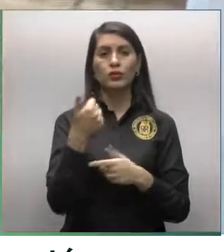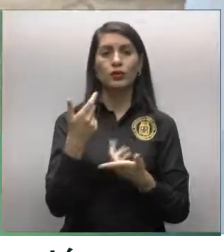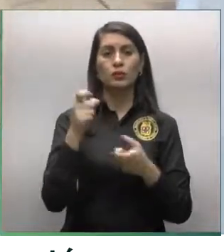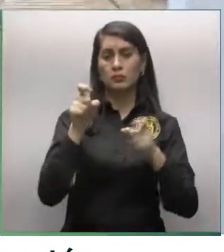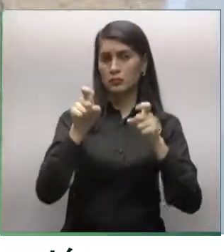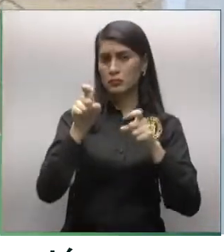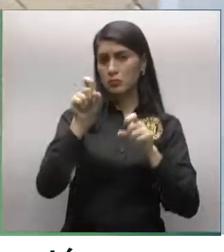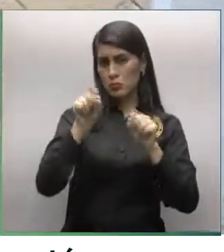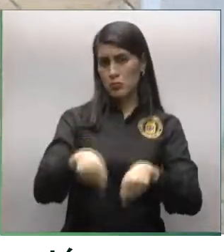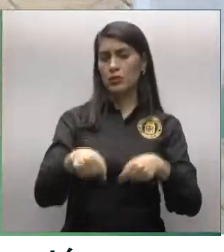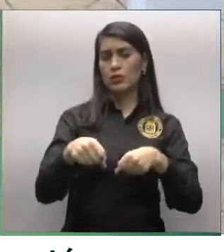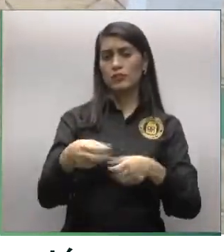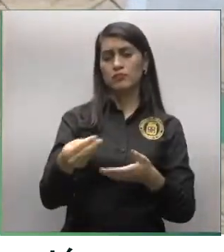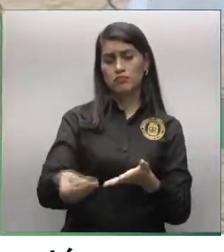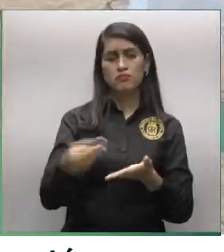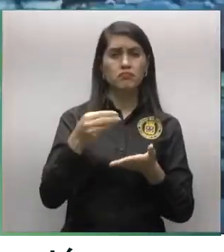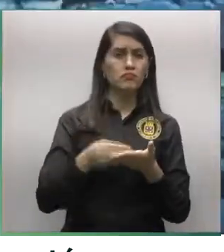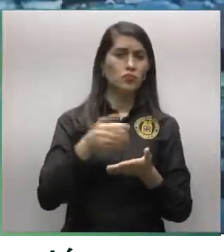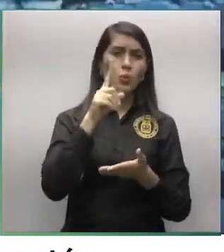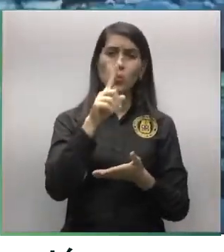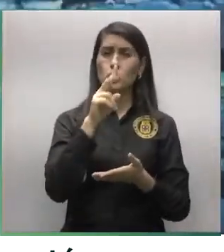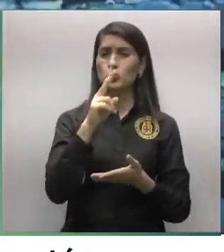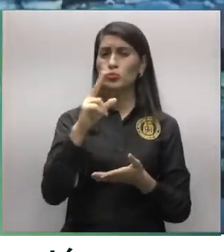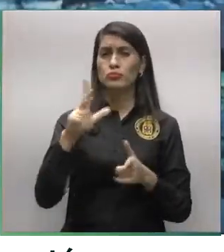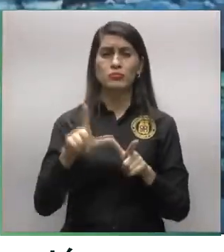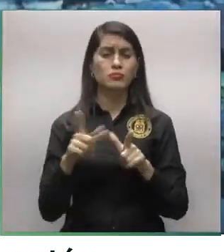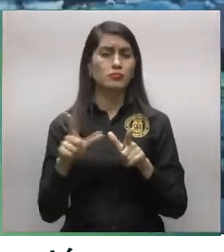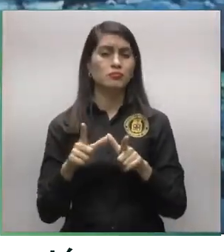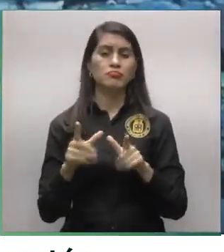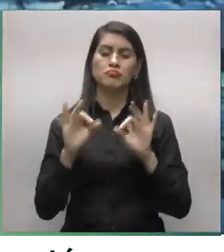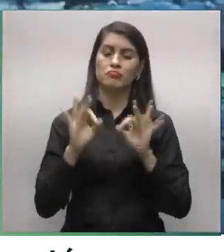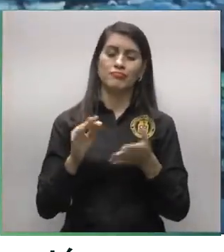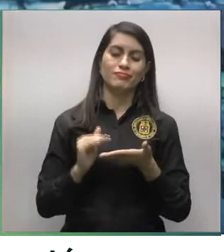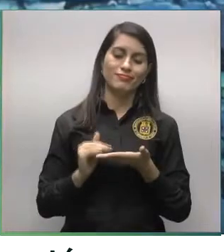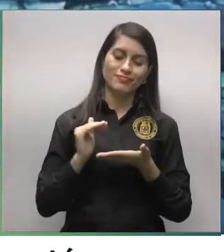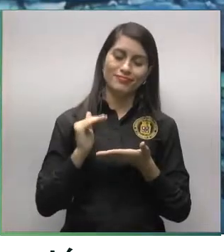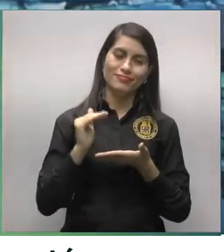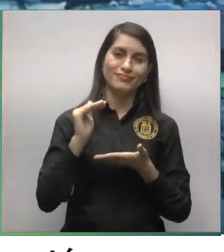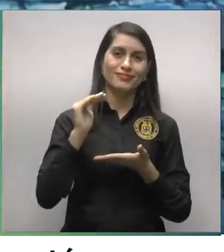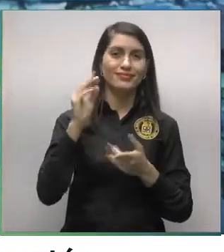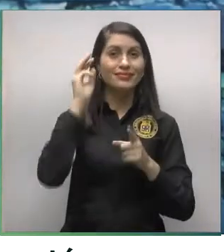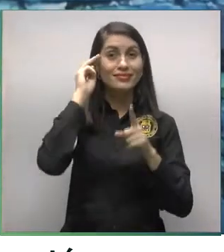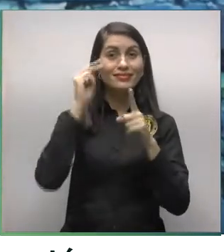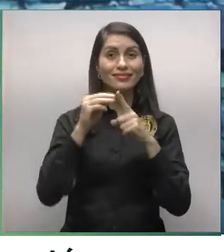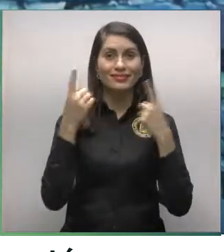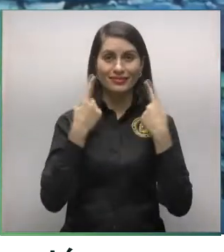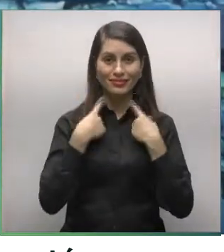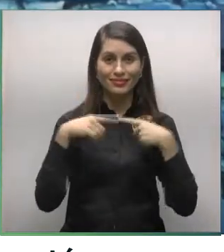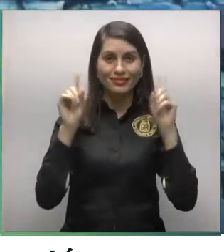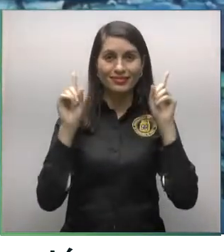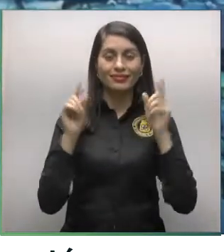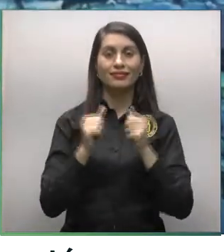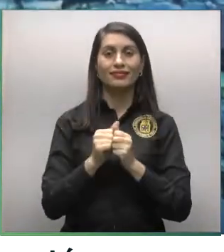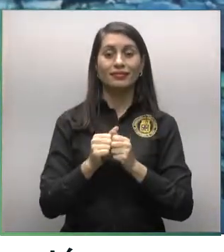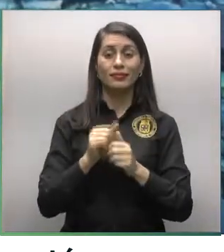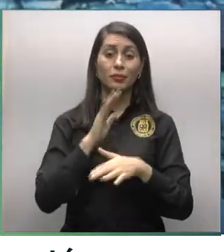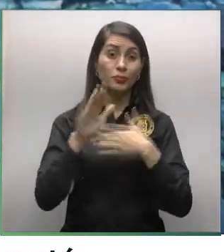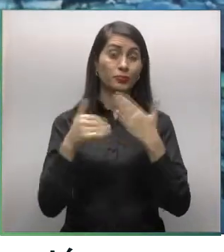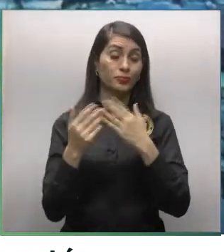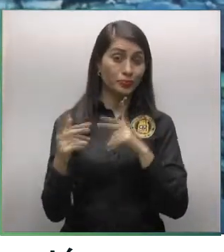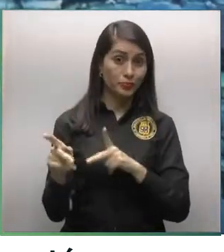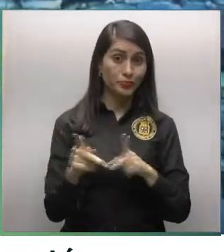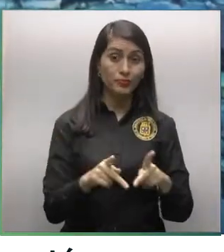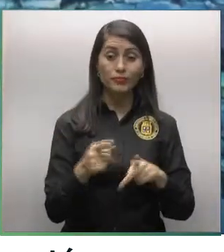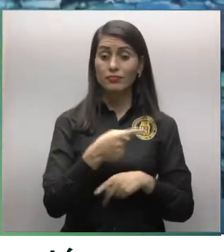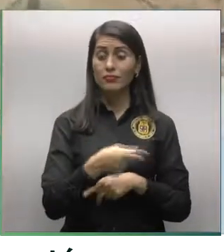Dónenos un granito, un lempirita, dos lempiritas y así vamos a ir hasta llegar a la meta. Recuerde que esto es para los que